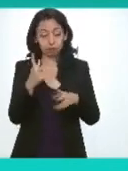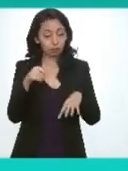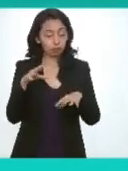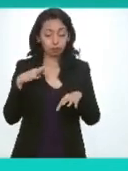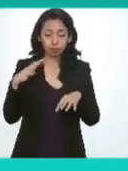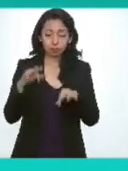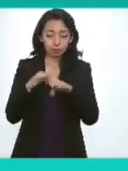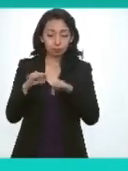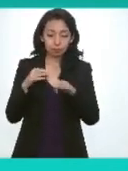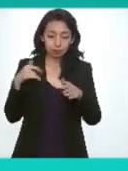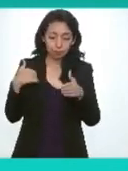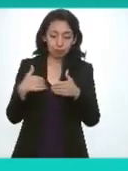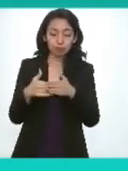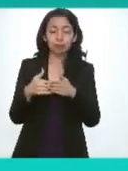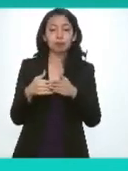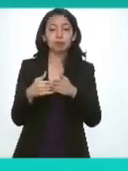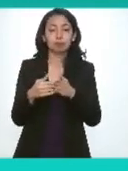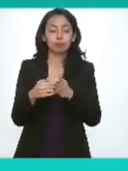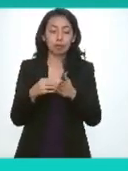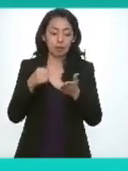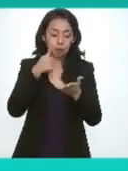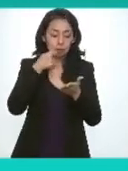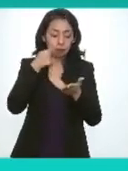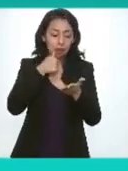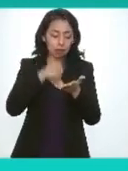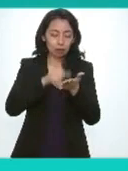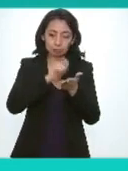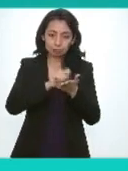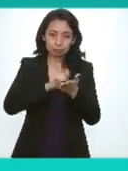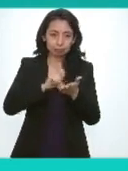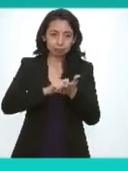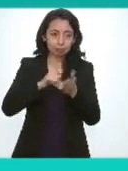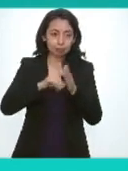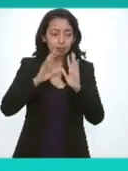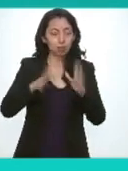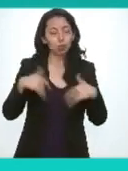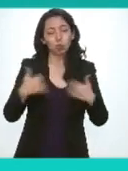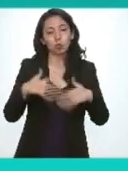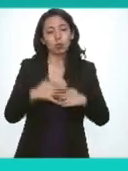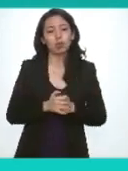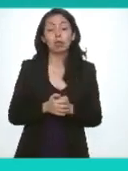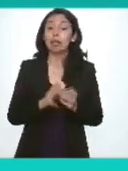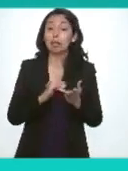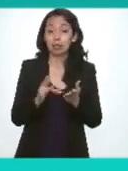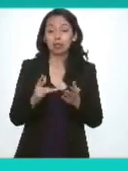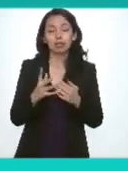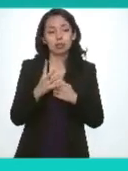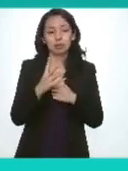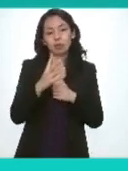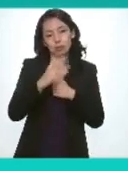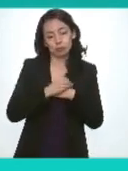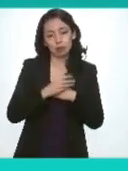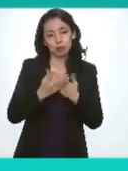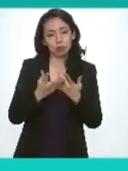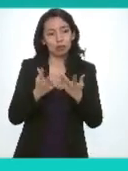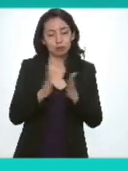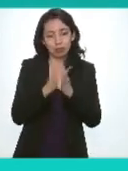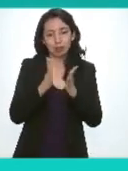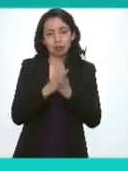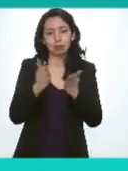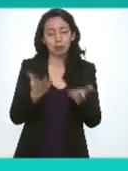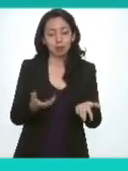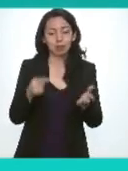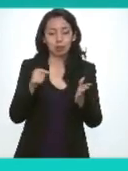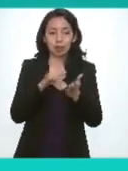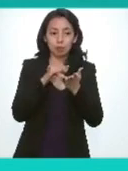elaboración de esta carta y bueno pues agradecer la oportunidad también de la participación que se pudo realizar